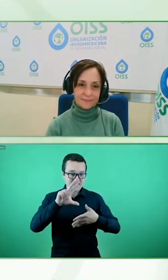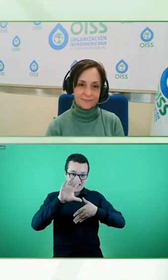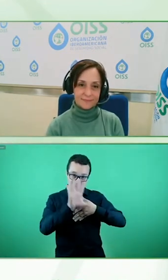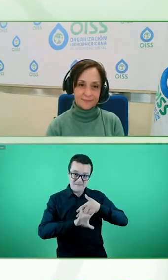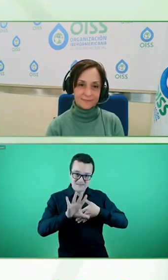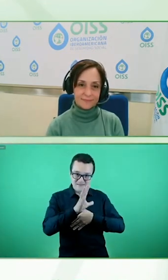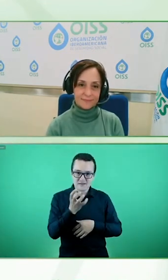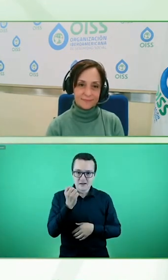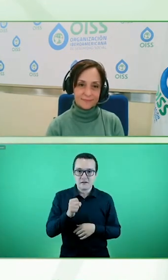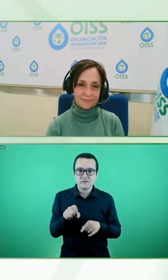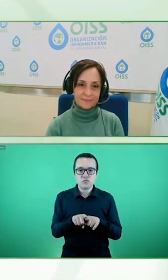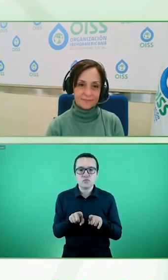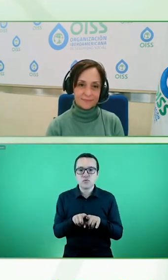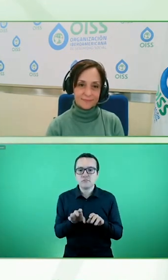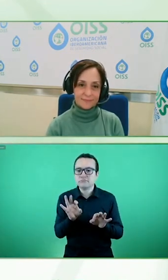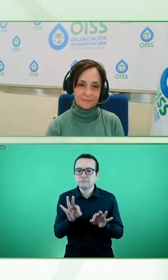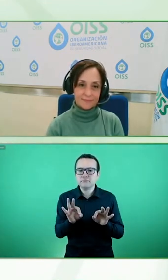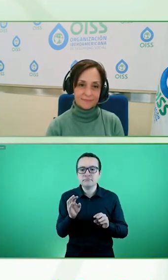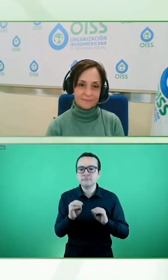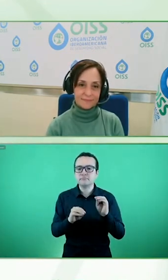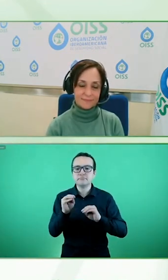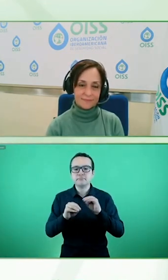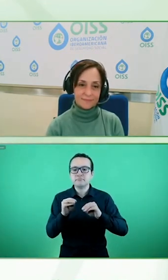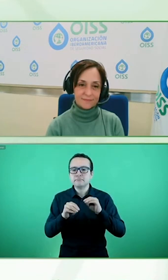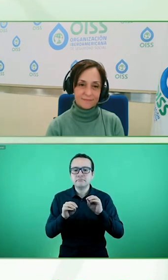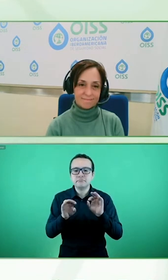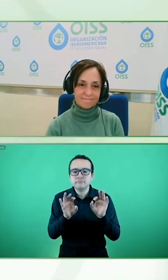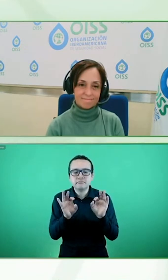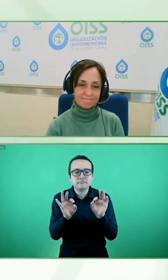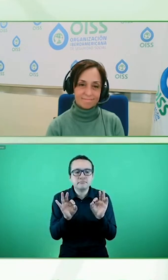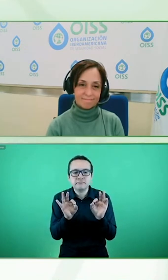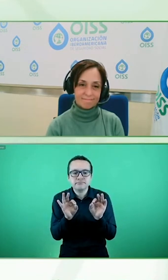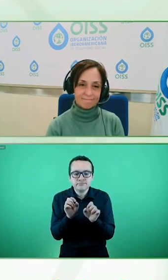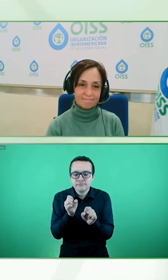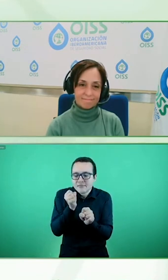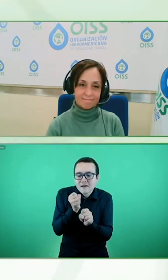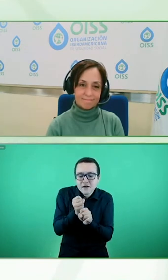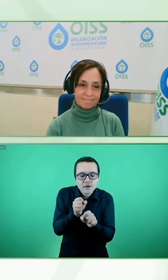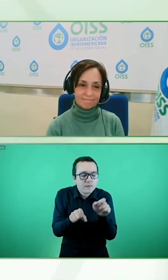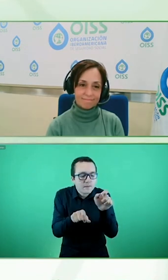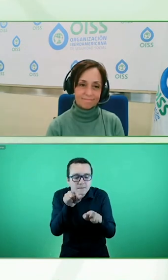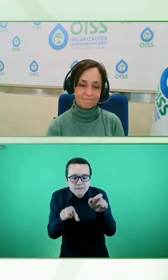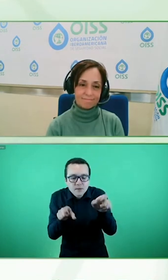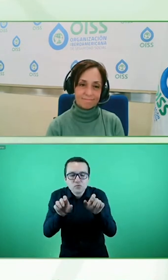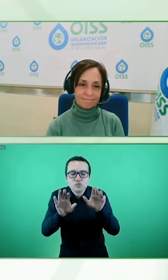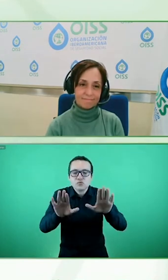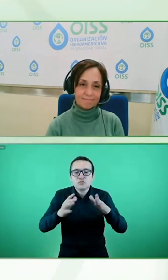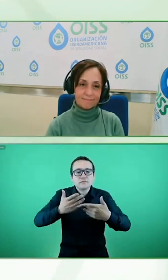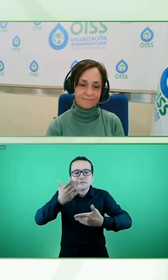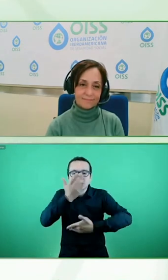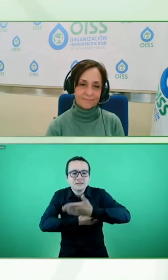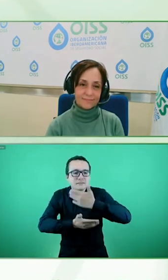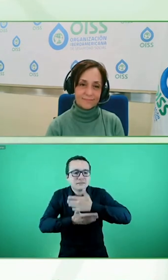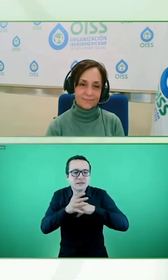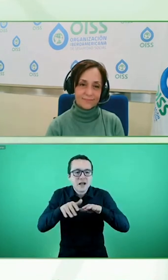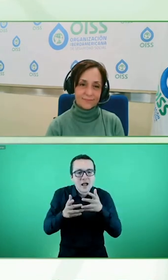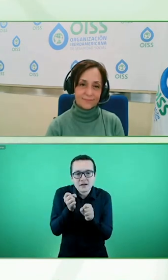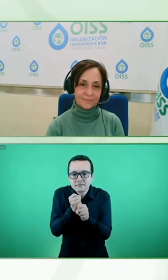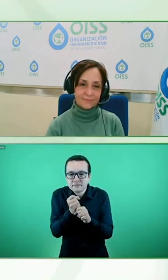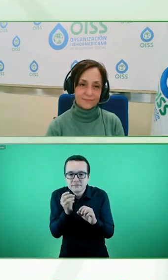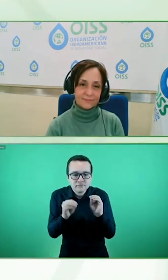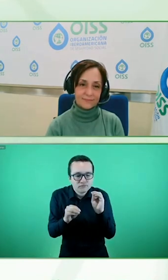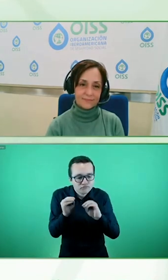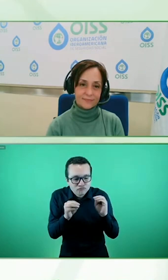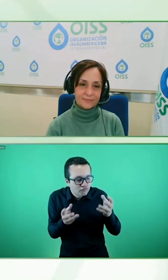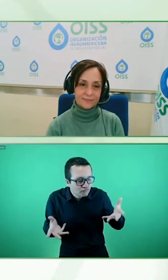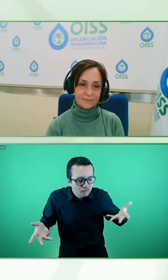vinculado a trabajar con una población que es la población de personas con discapacidad y por otro lado combinar eso con un mundo más